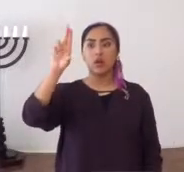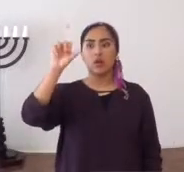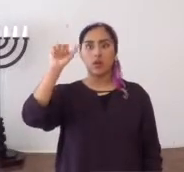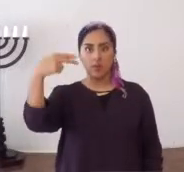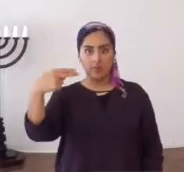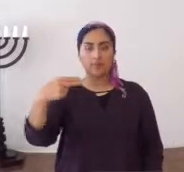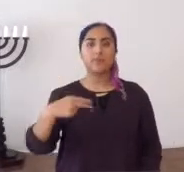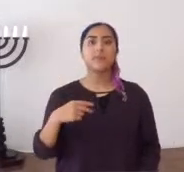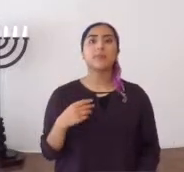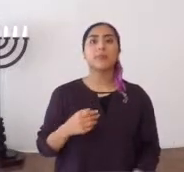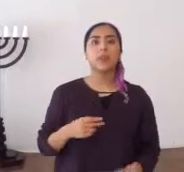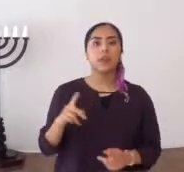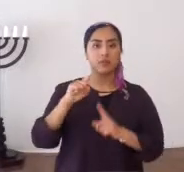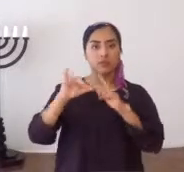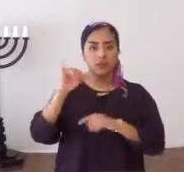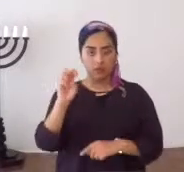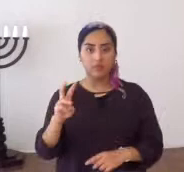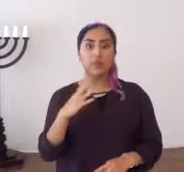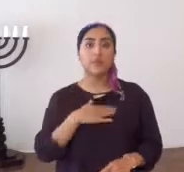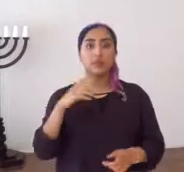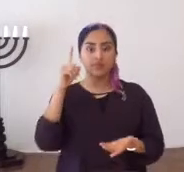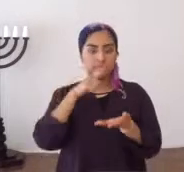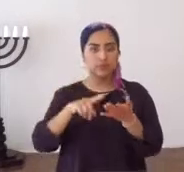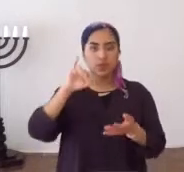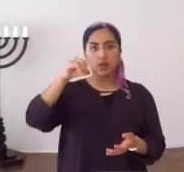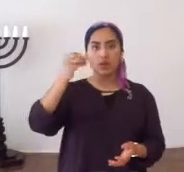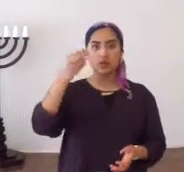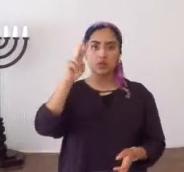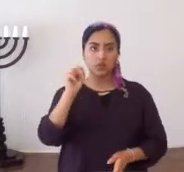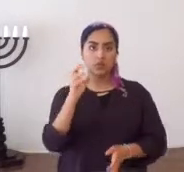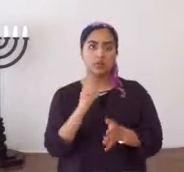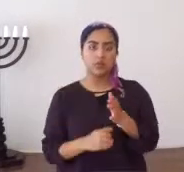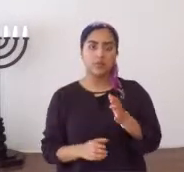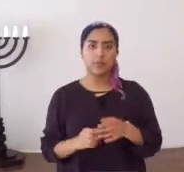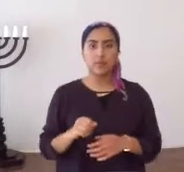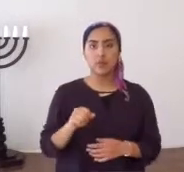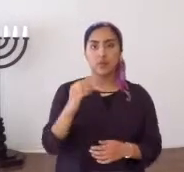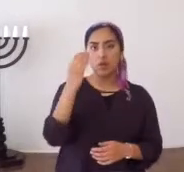Vamos a Yohanan Juan 14, verso 15.